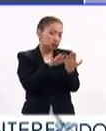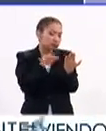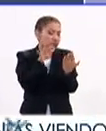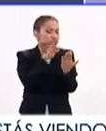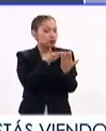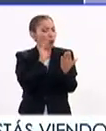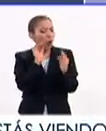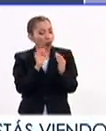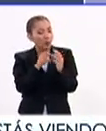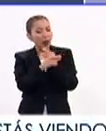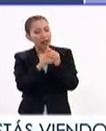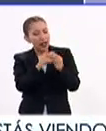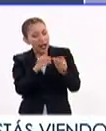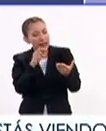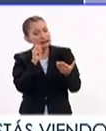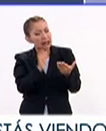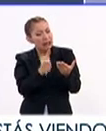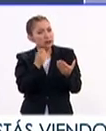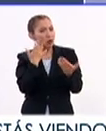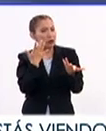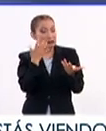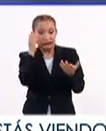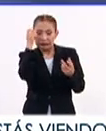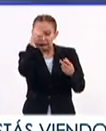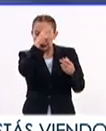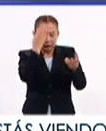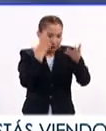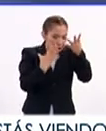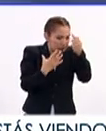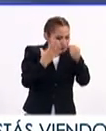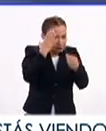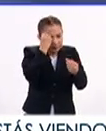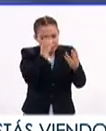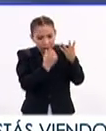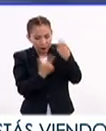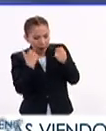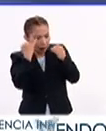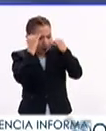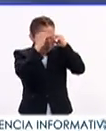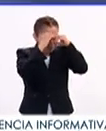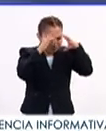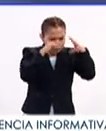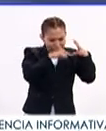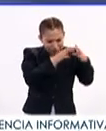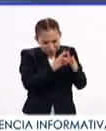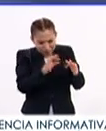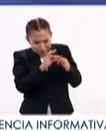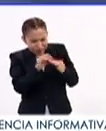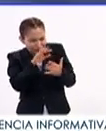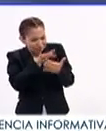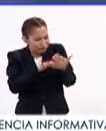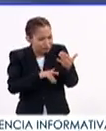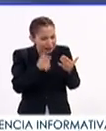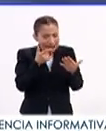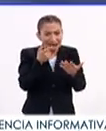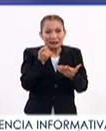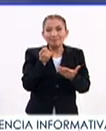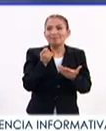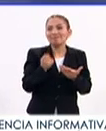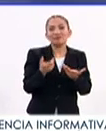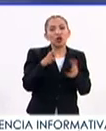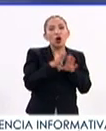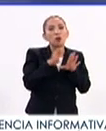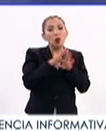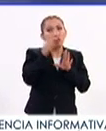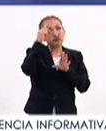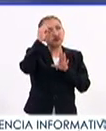con mucho material muy pesado, ¿no? O sea, hacernos imágenes de lo que nos están contando implicaba, pues,